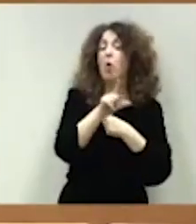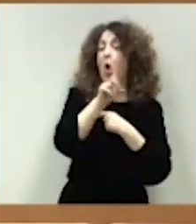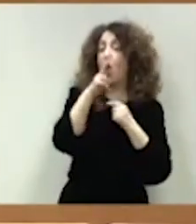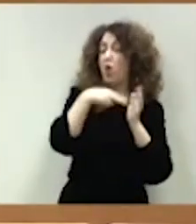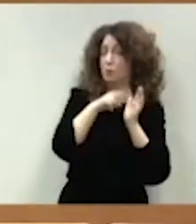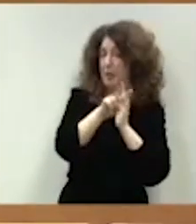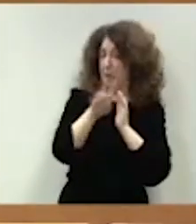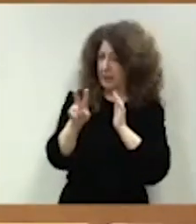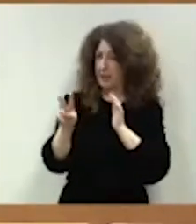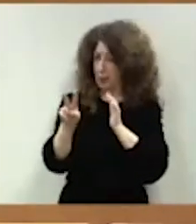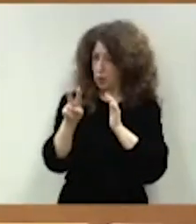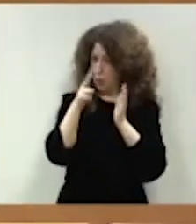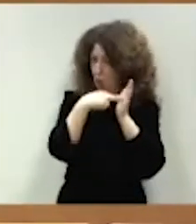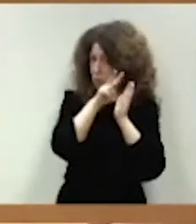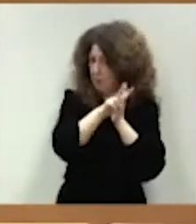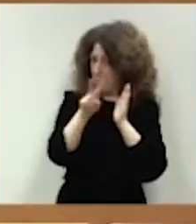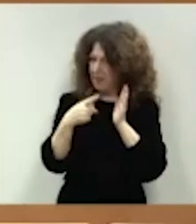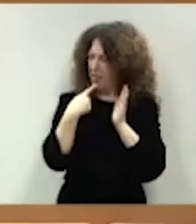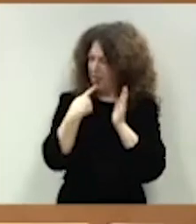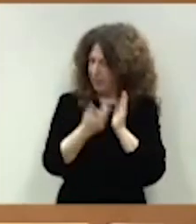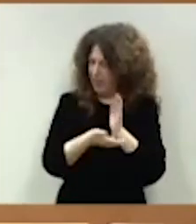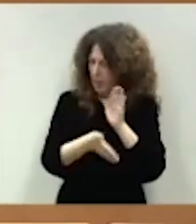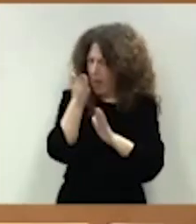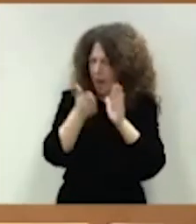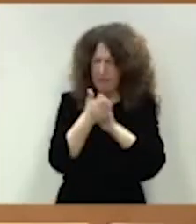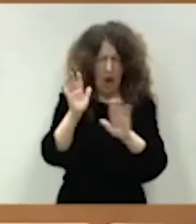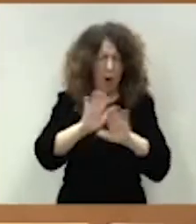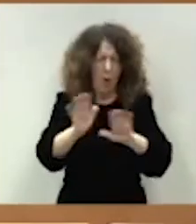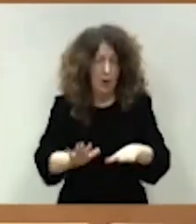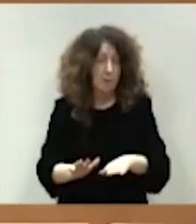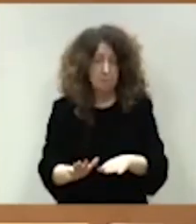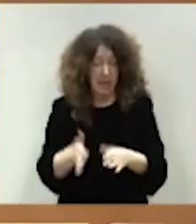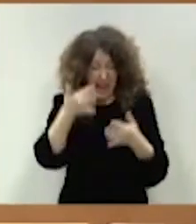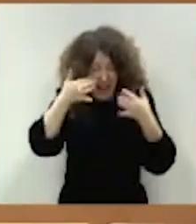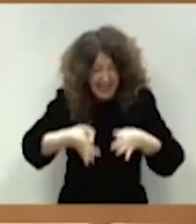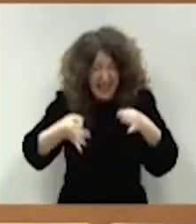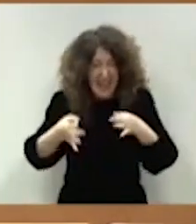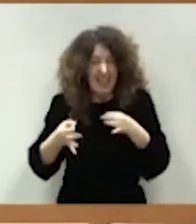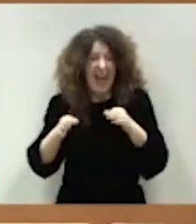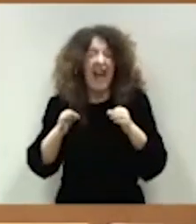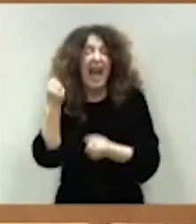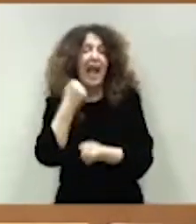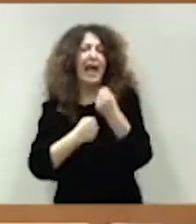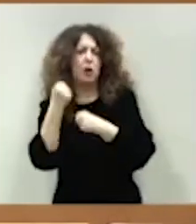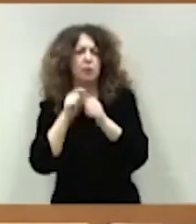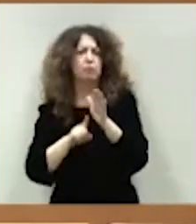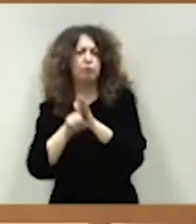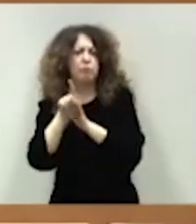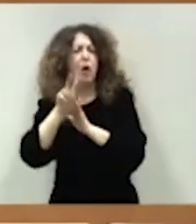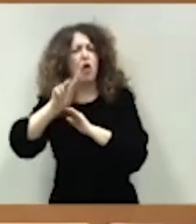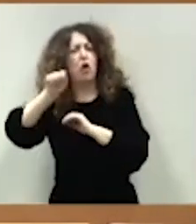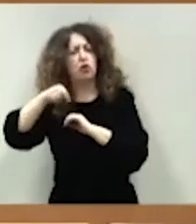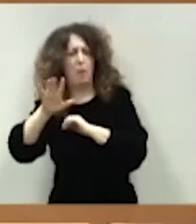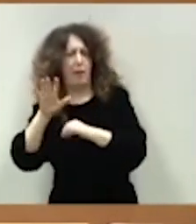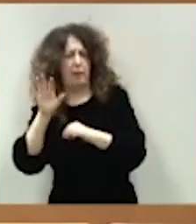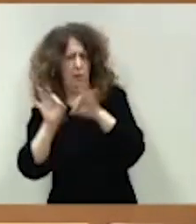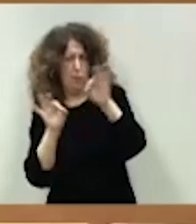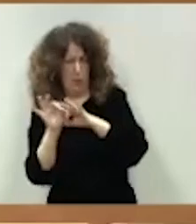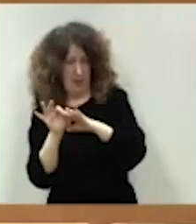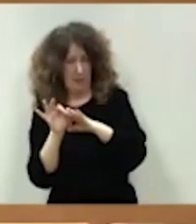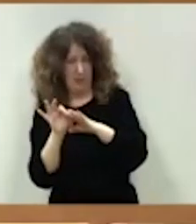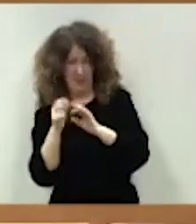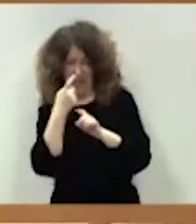en la hemeroteca. La realidad es que la economía creció un 2,5% en 2023,